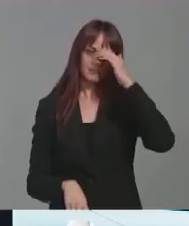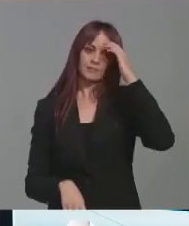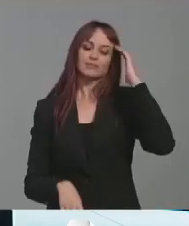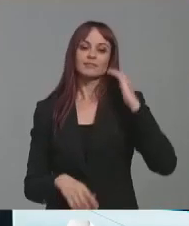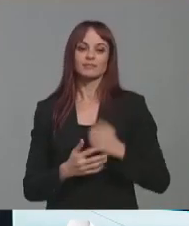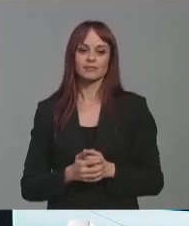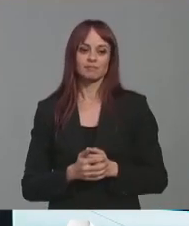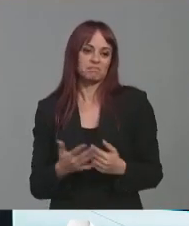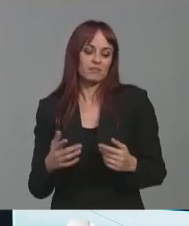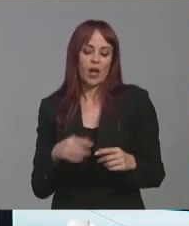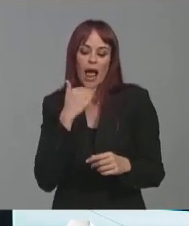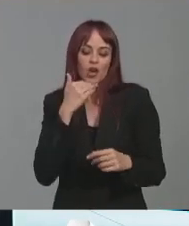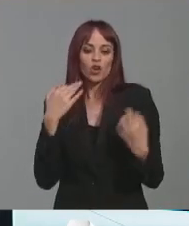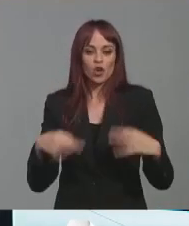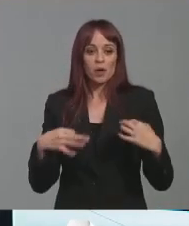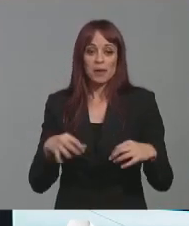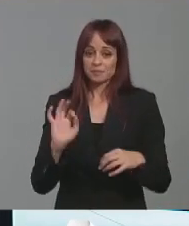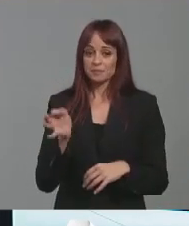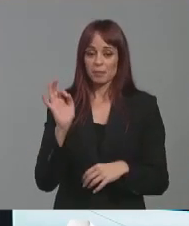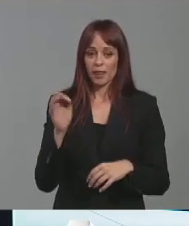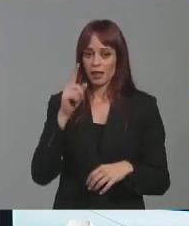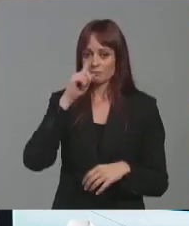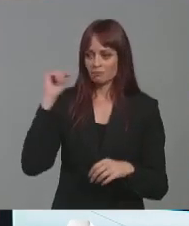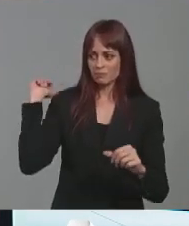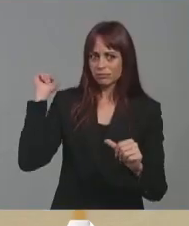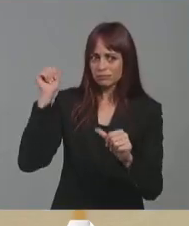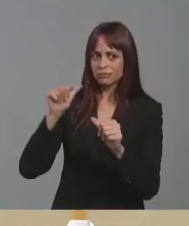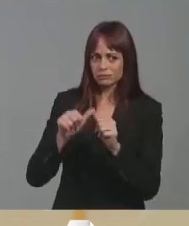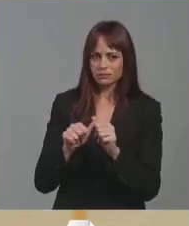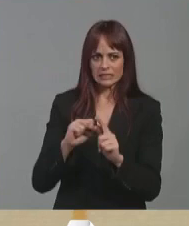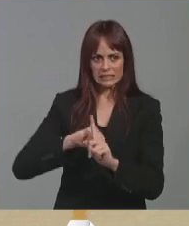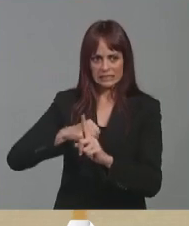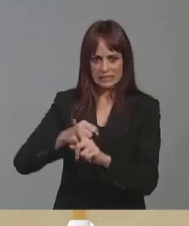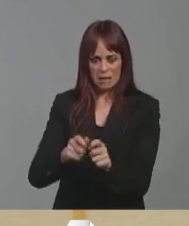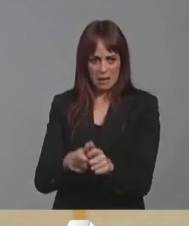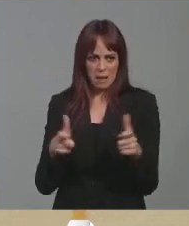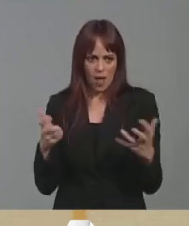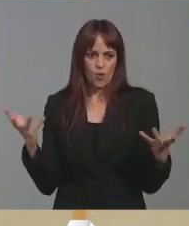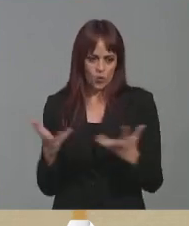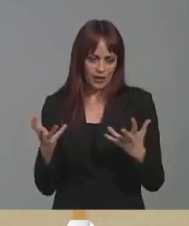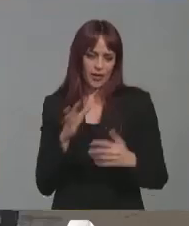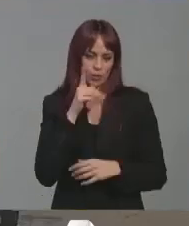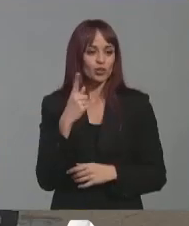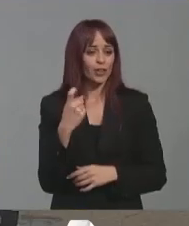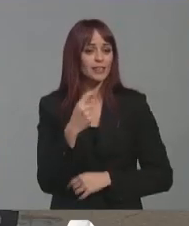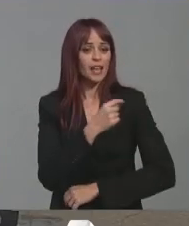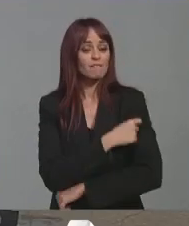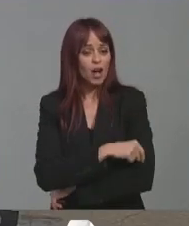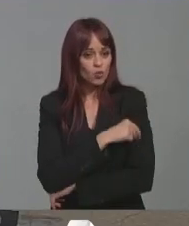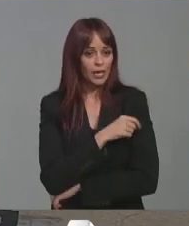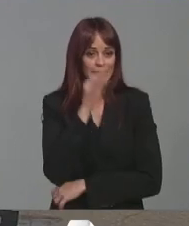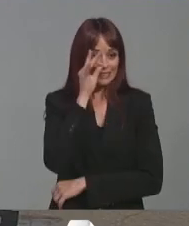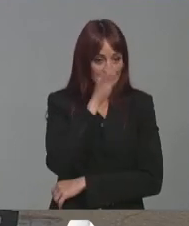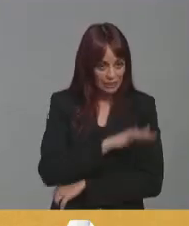ser lo normal. Es verdad que últimamente en los últimos años se ha incrementado mucho y por eso la necesidad de estas vacunas, tanto de los